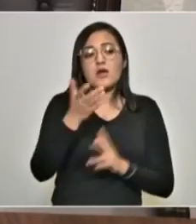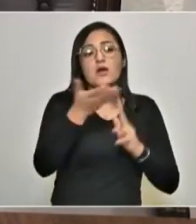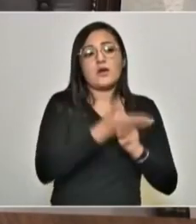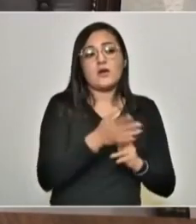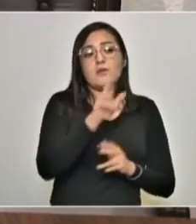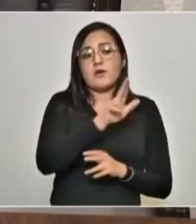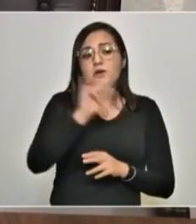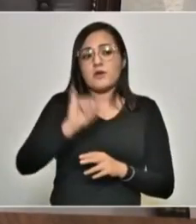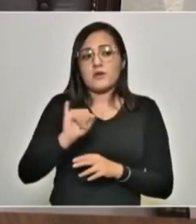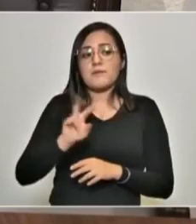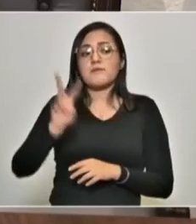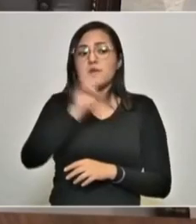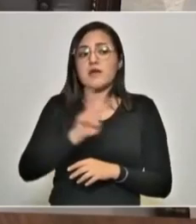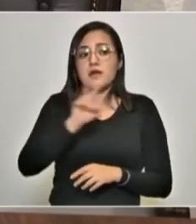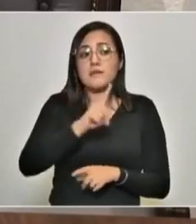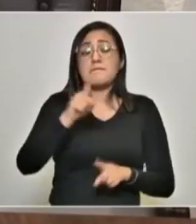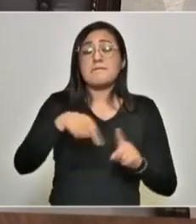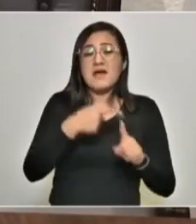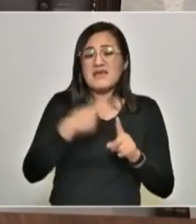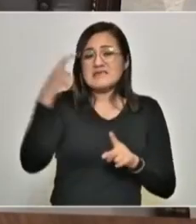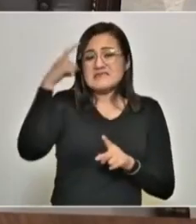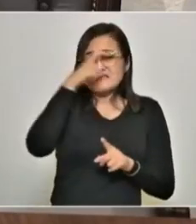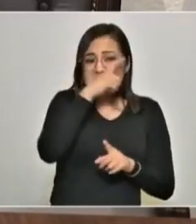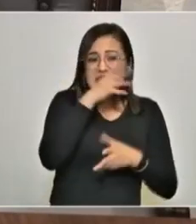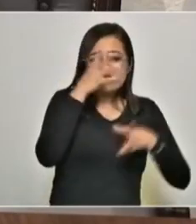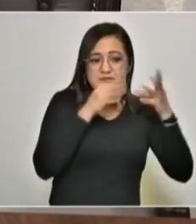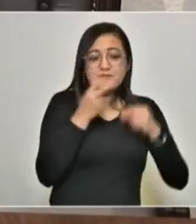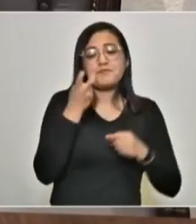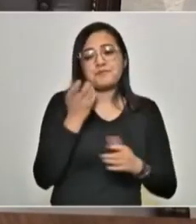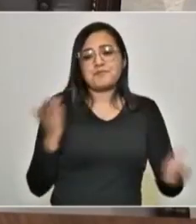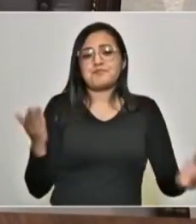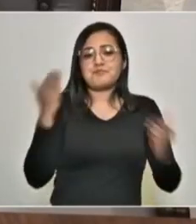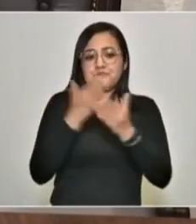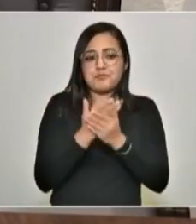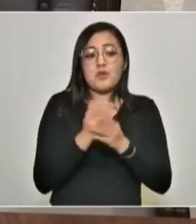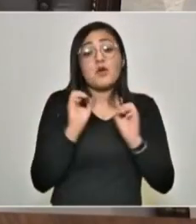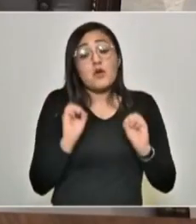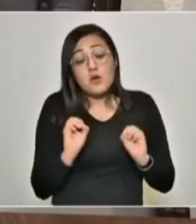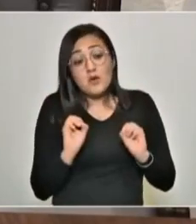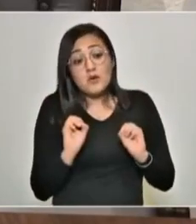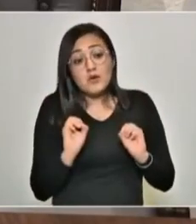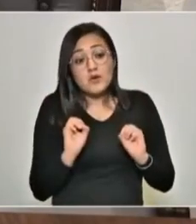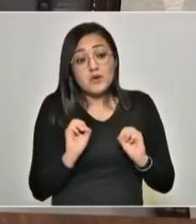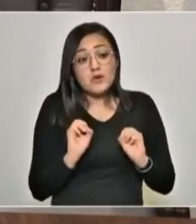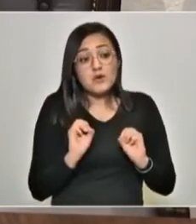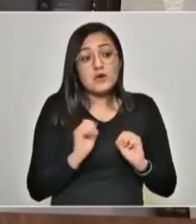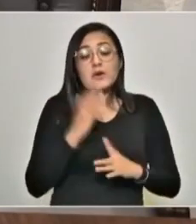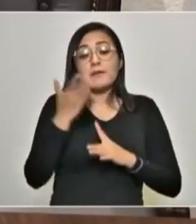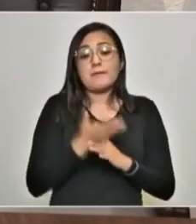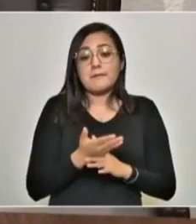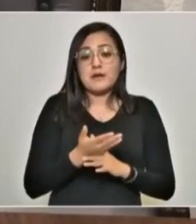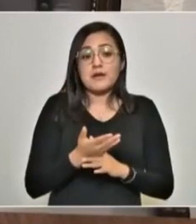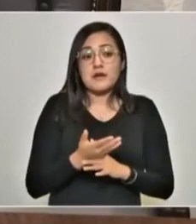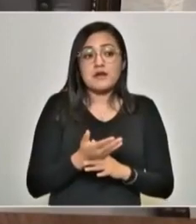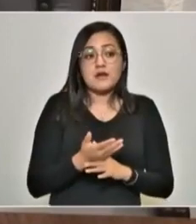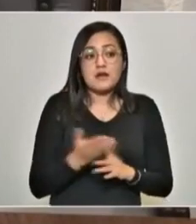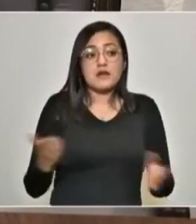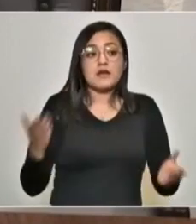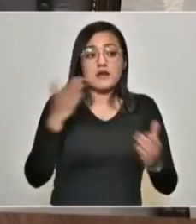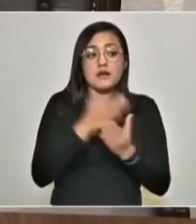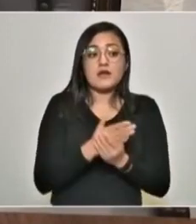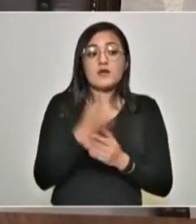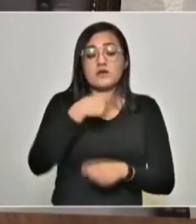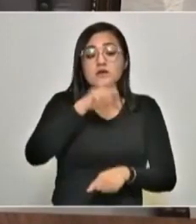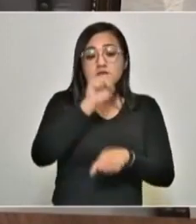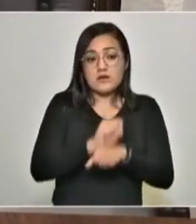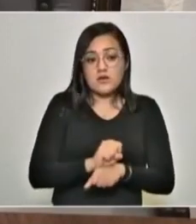y jueves, y viernes los que tienen más dificultades de aprendizaje. O en su defecto, la mitad del grupo asiste una